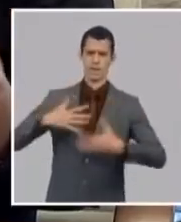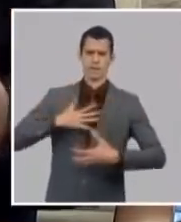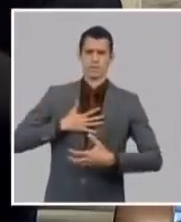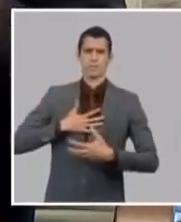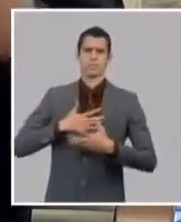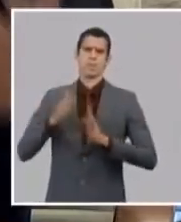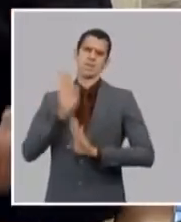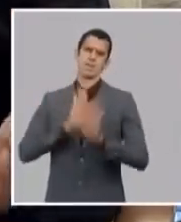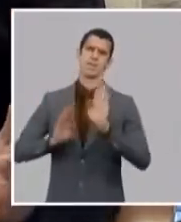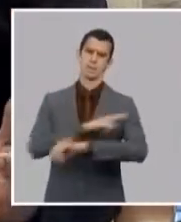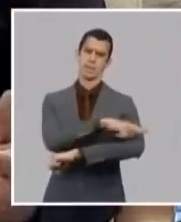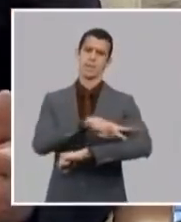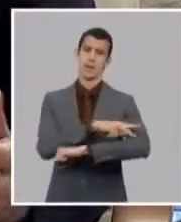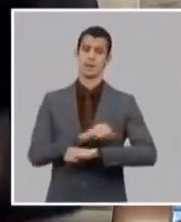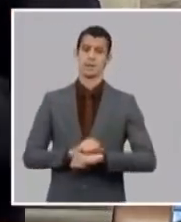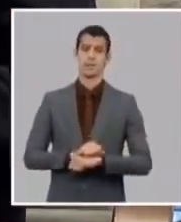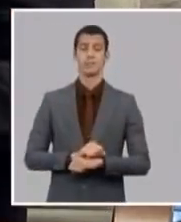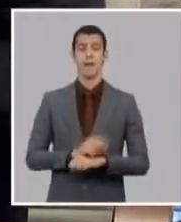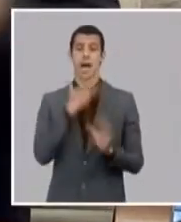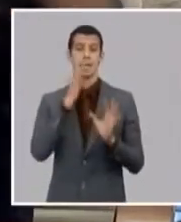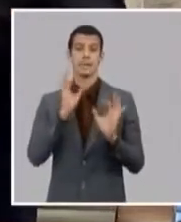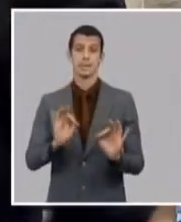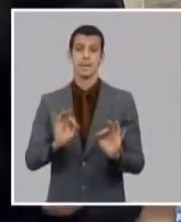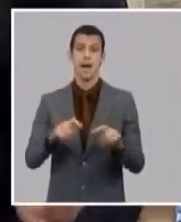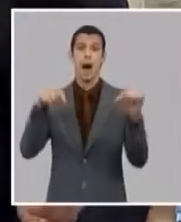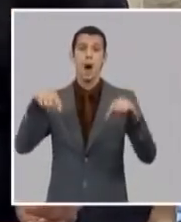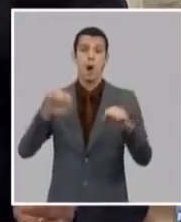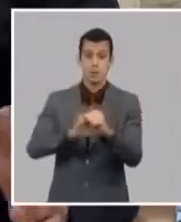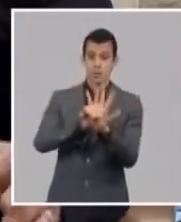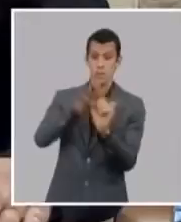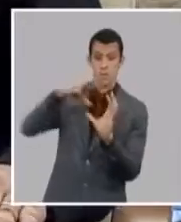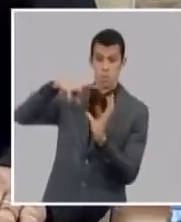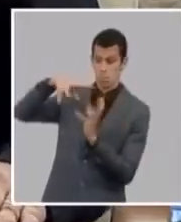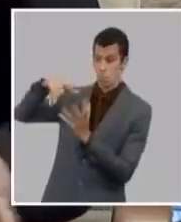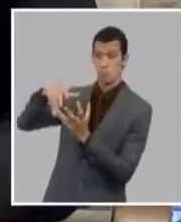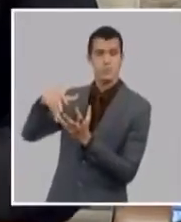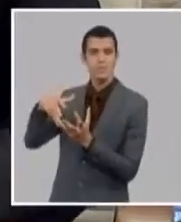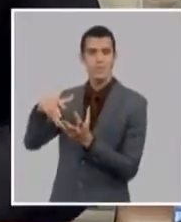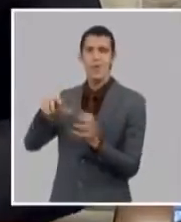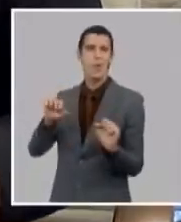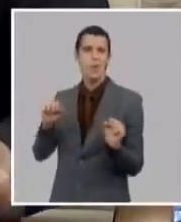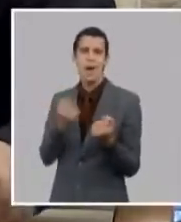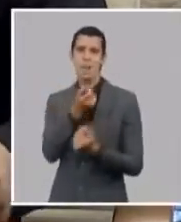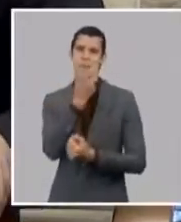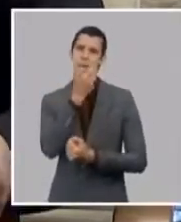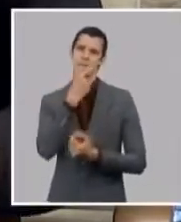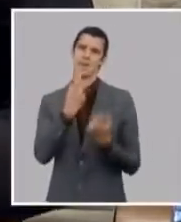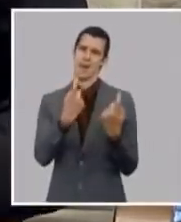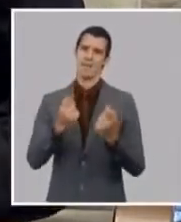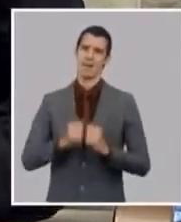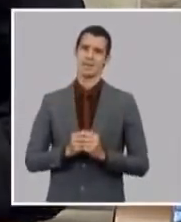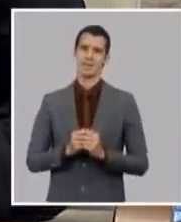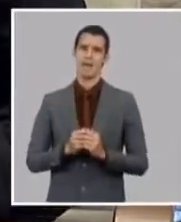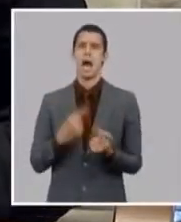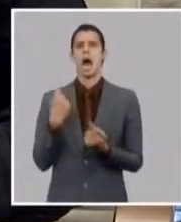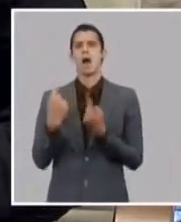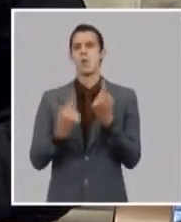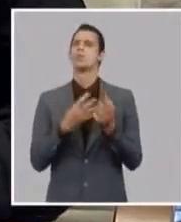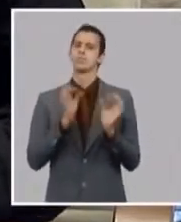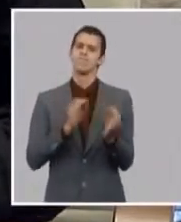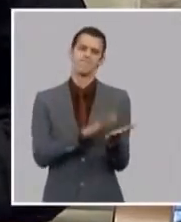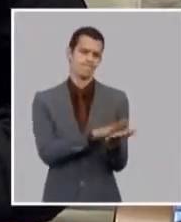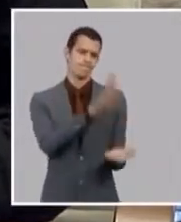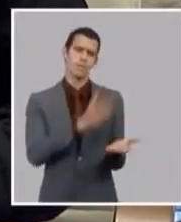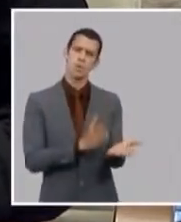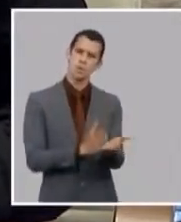una industria que tiene muchas demandas se han establecido nuevos compromisos se han incumplido con clientes habituales pero no